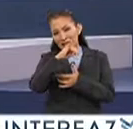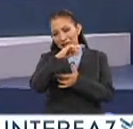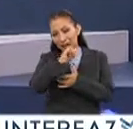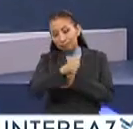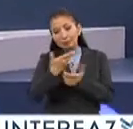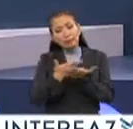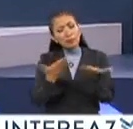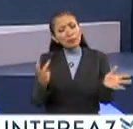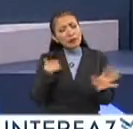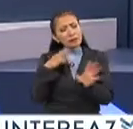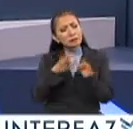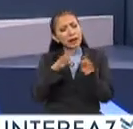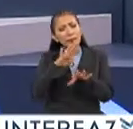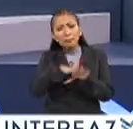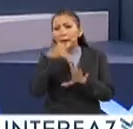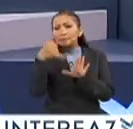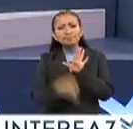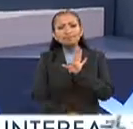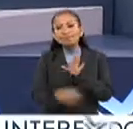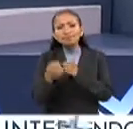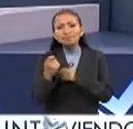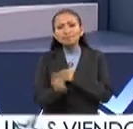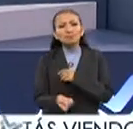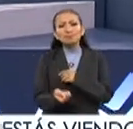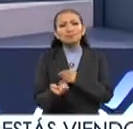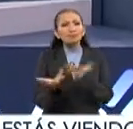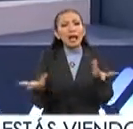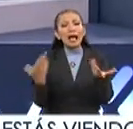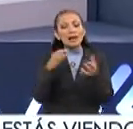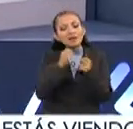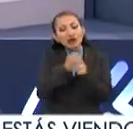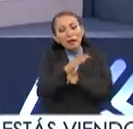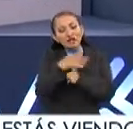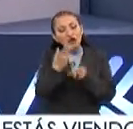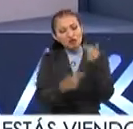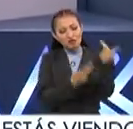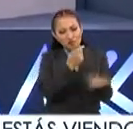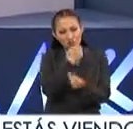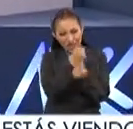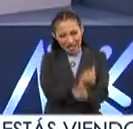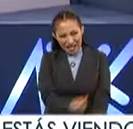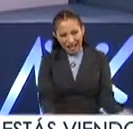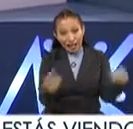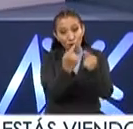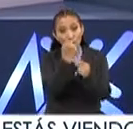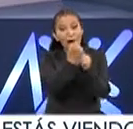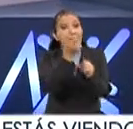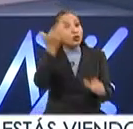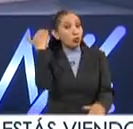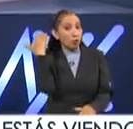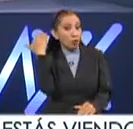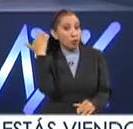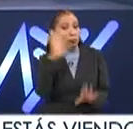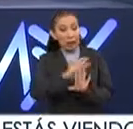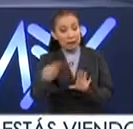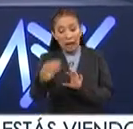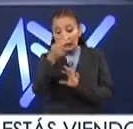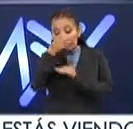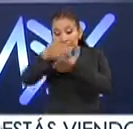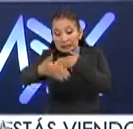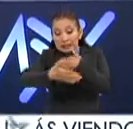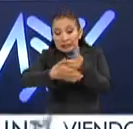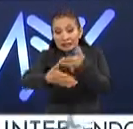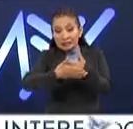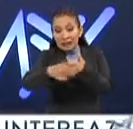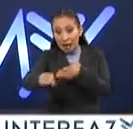platicar un poco más a fondo de los datos de la consulta infantil del año pasado porque ya estamos cada vez más